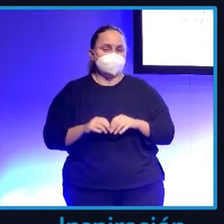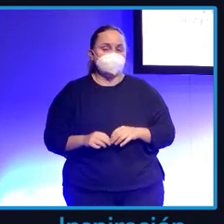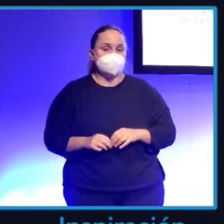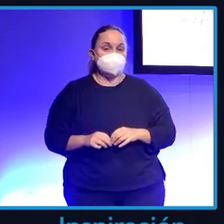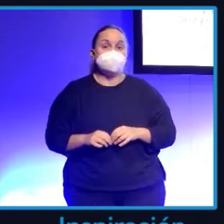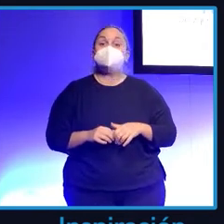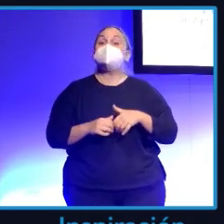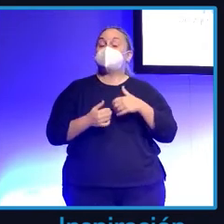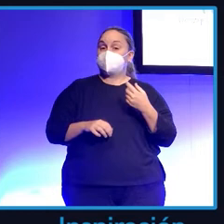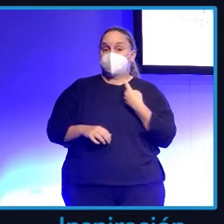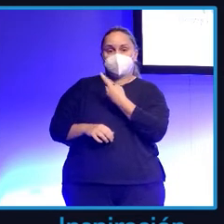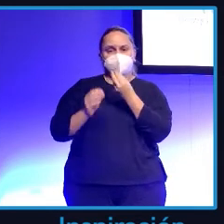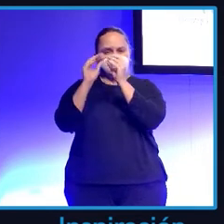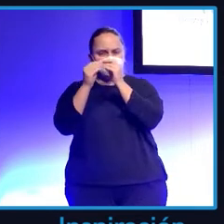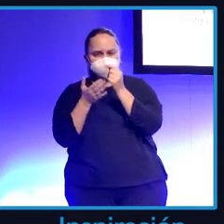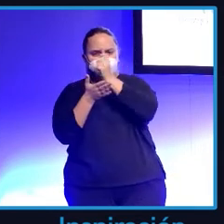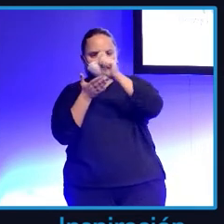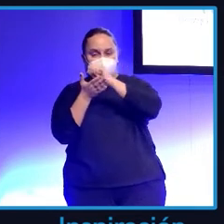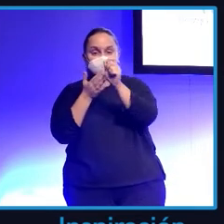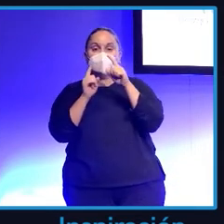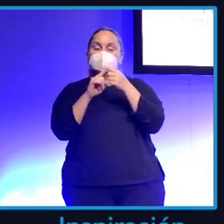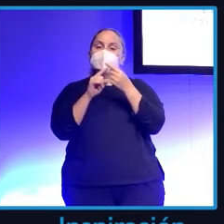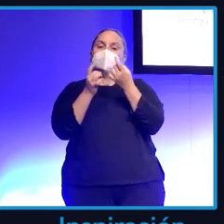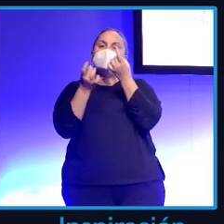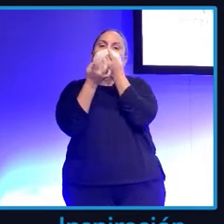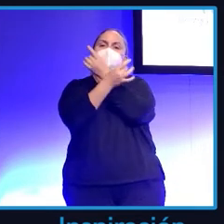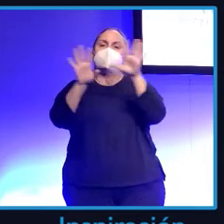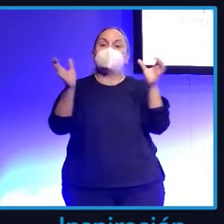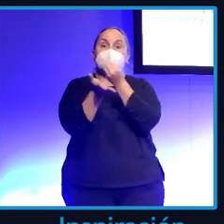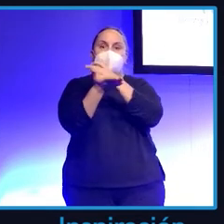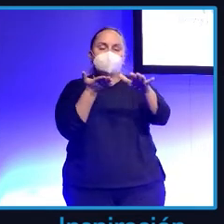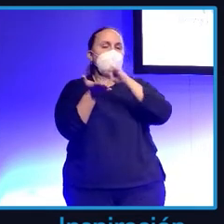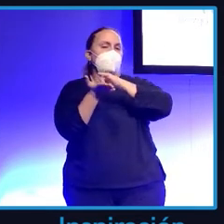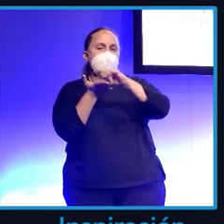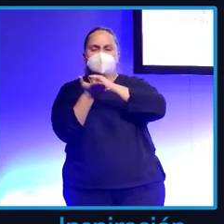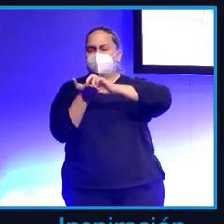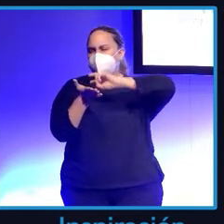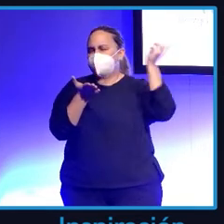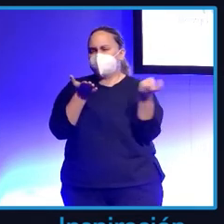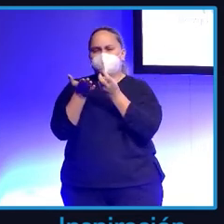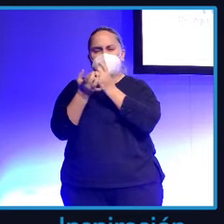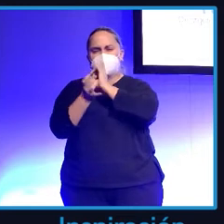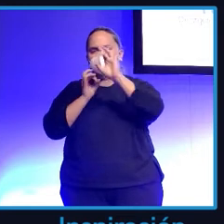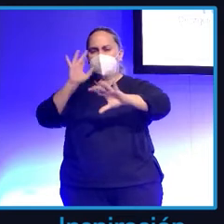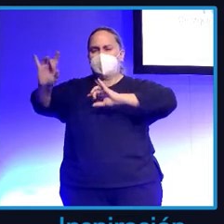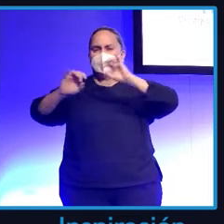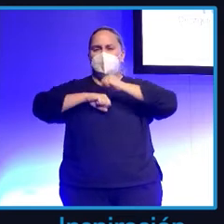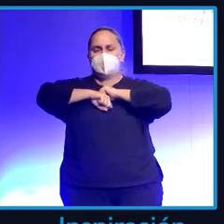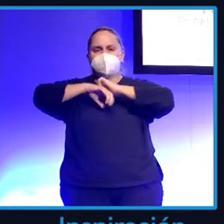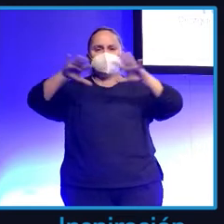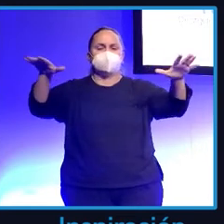y lo hicimos para que se pudiera reenviar gratuitamente por WhatsApp, por donde quisieras, pero básicamente para que fuera muy fácil por